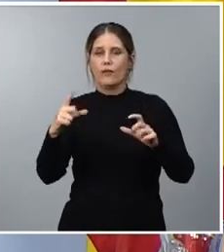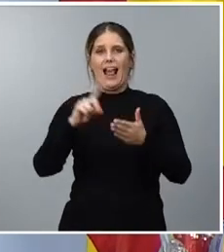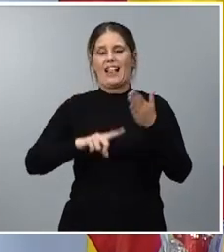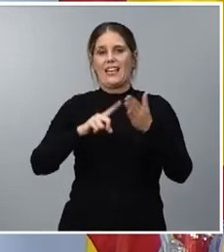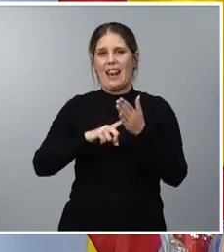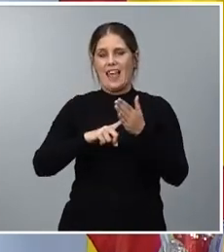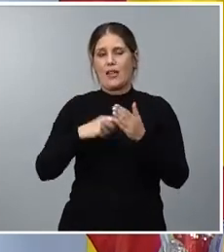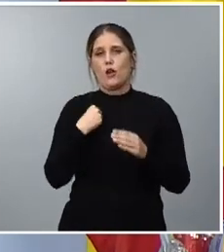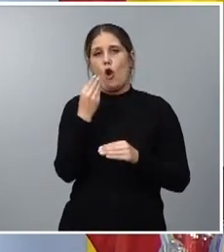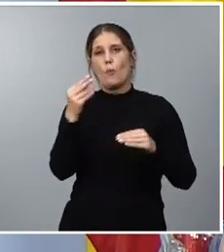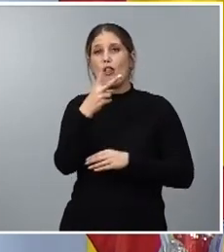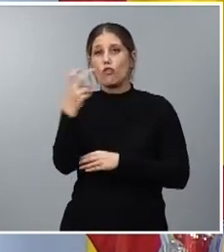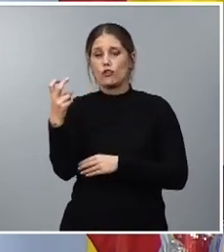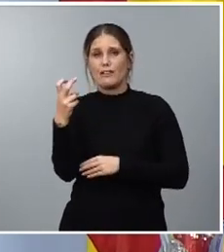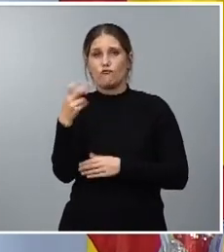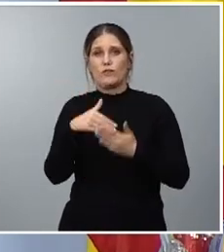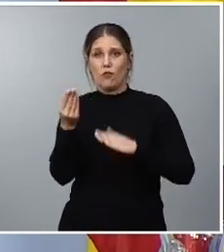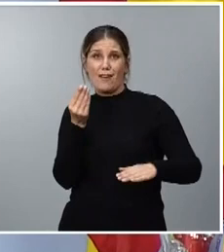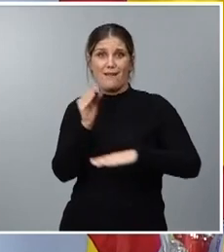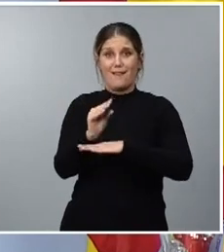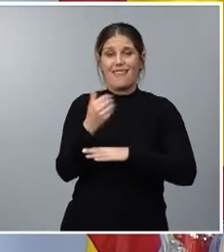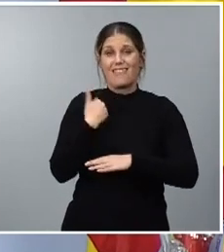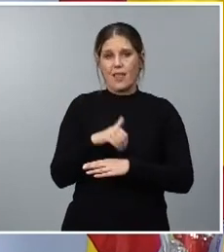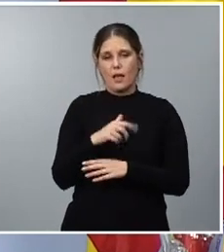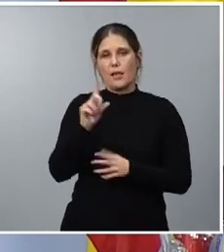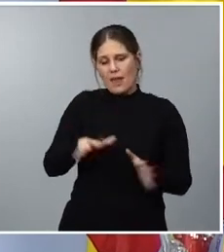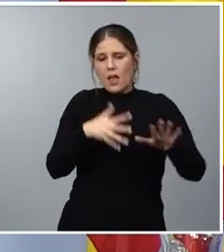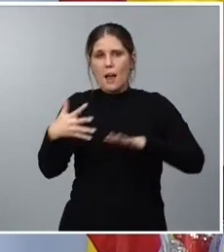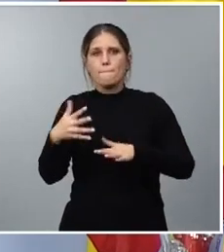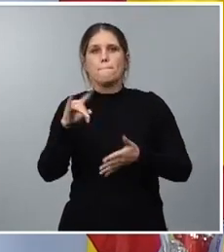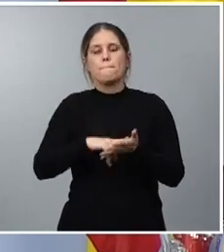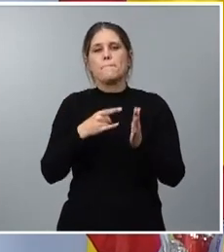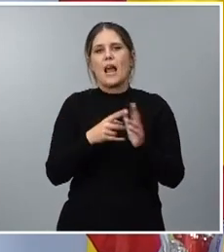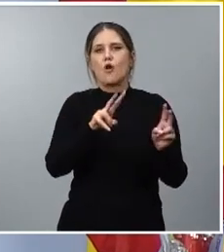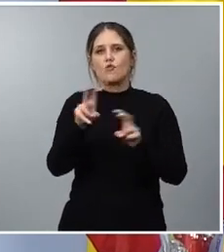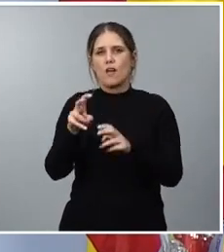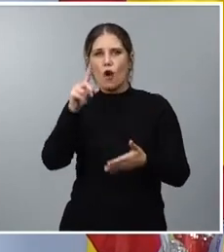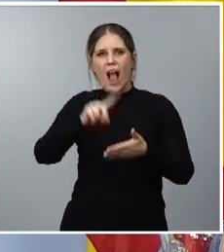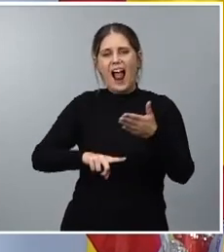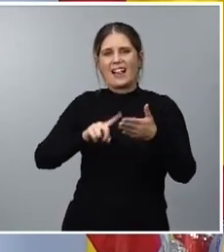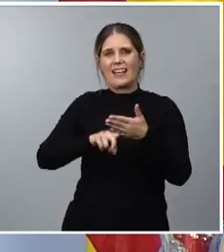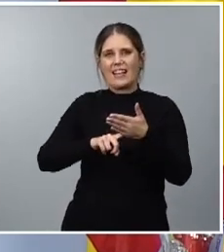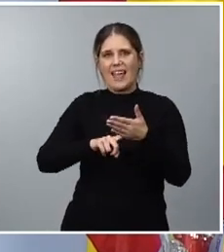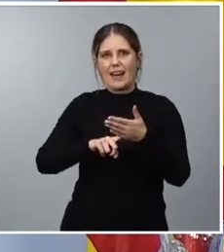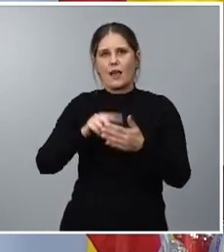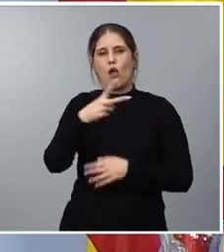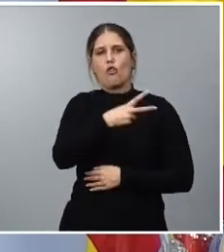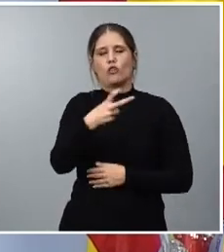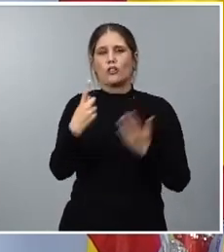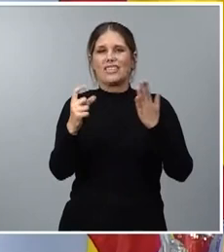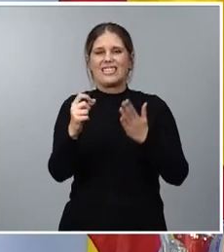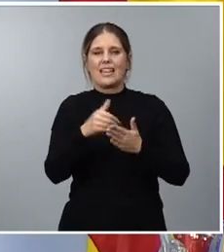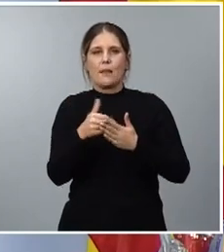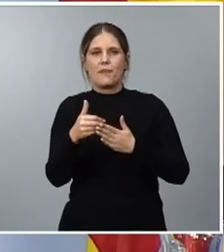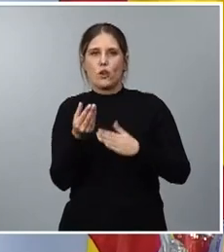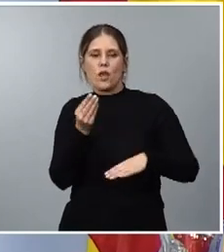y vamos a poner en marcha un plan nuevo de alquileres asequibles dotados con 260 millones